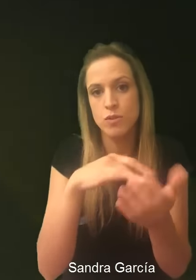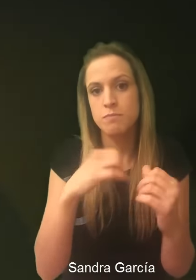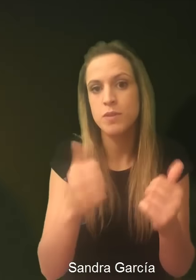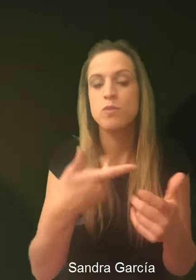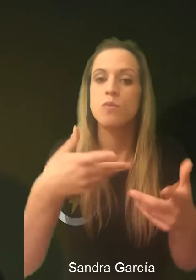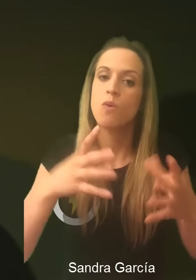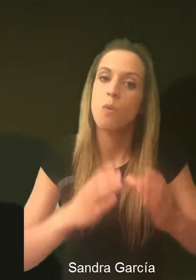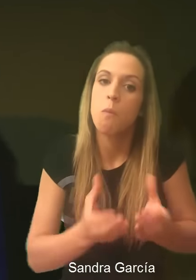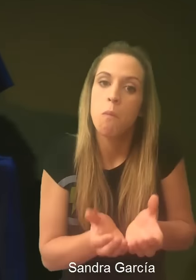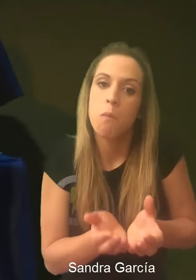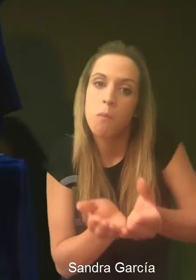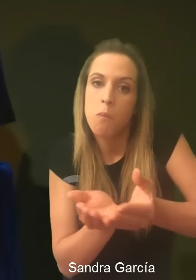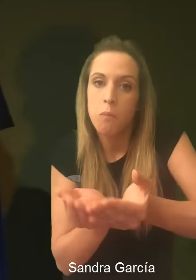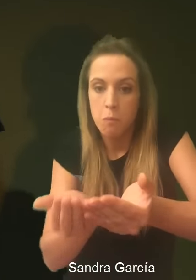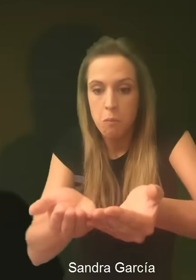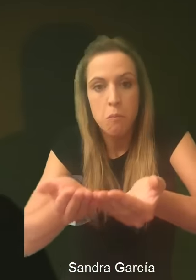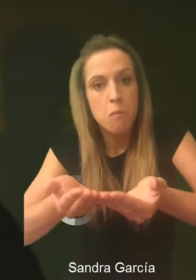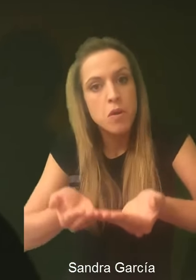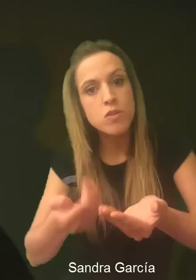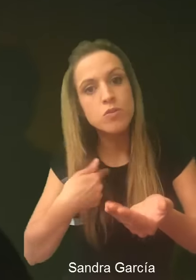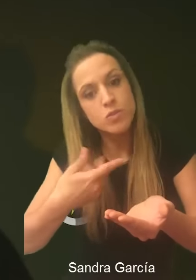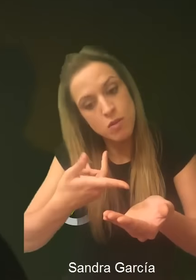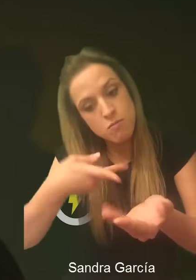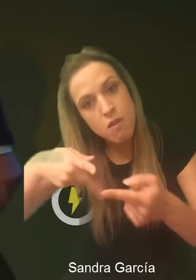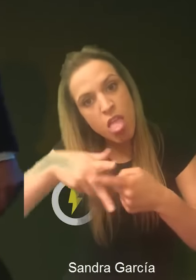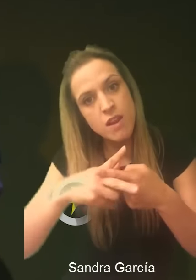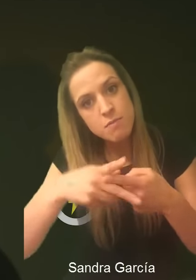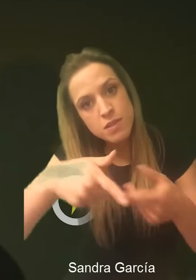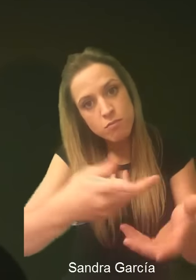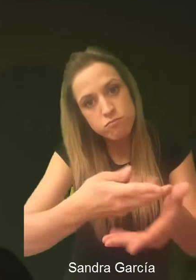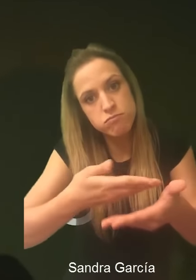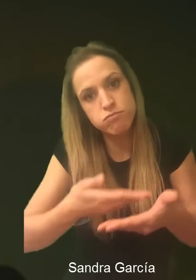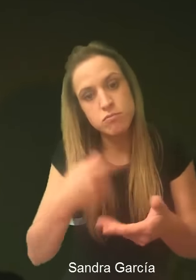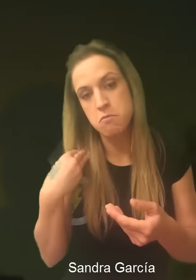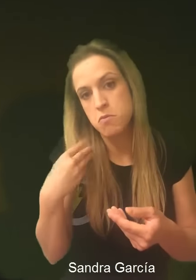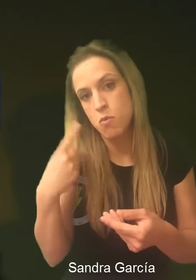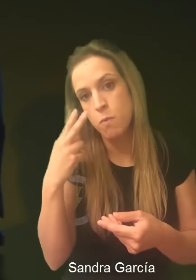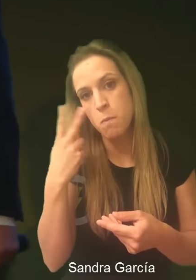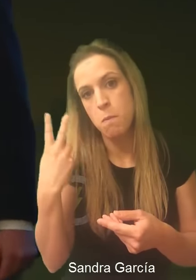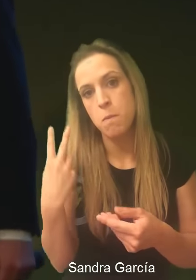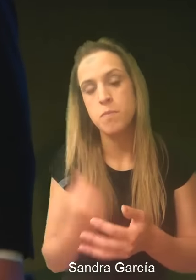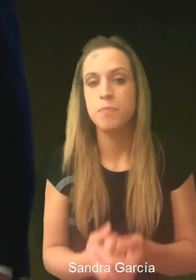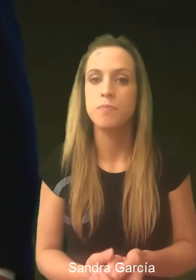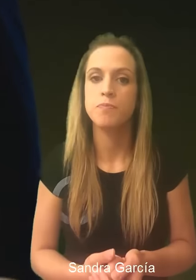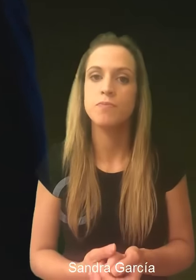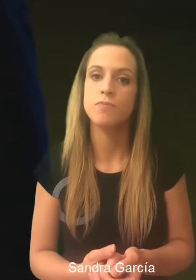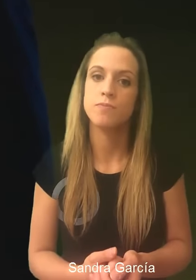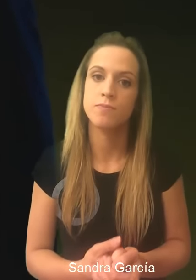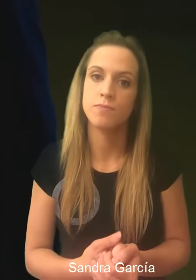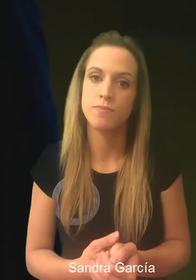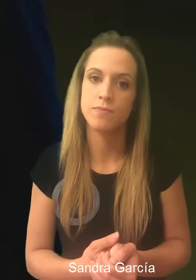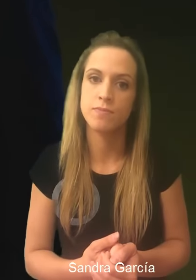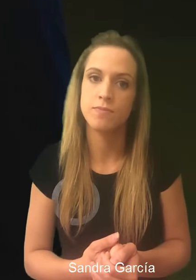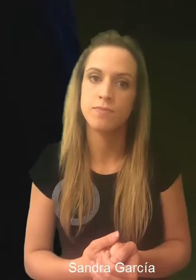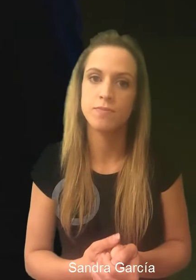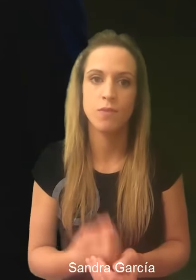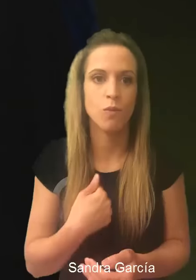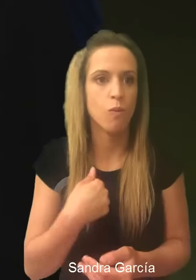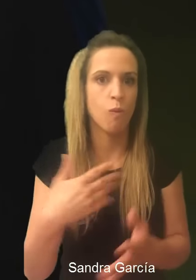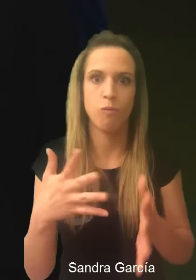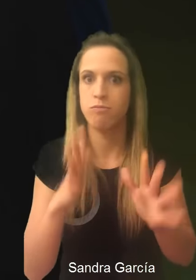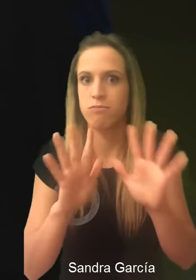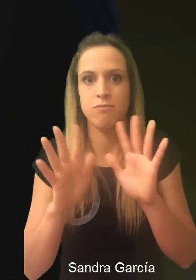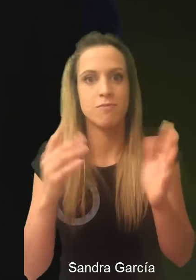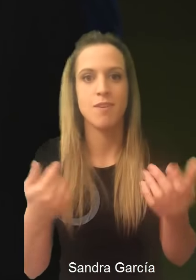Me dijeron, aquí tienes, Manuel, este talit es el que vas a trabajar con él, vas a desarrollar instalaciones como un buen técnico, un buen profesional.